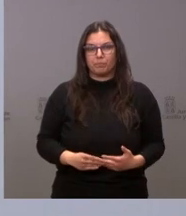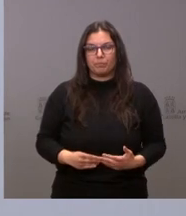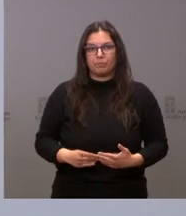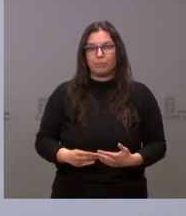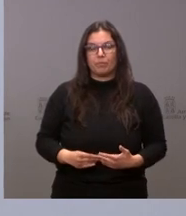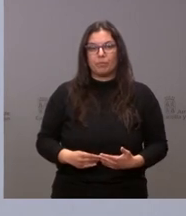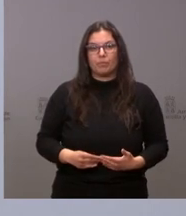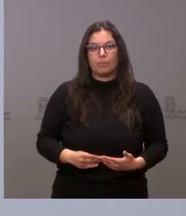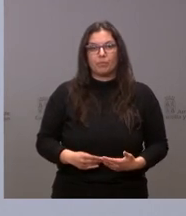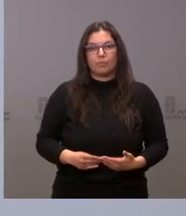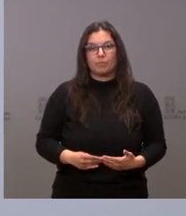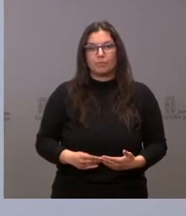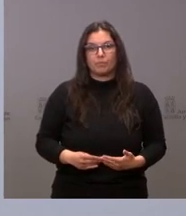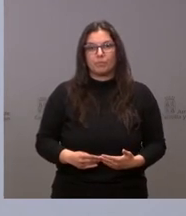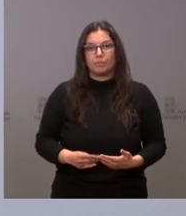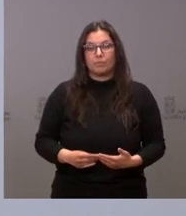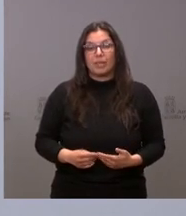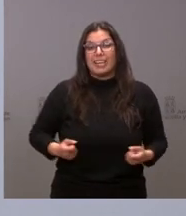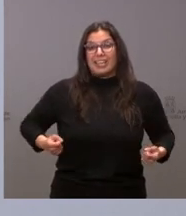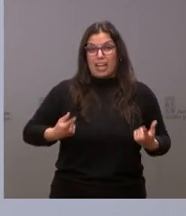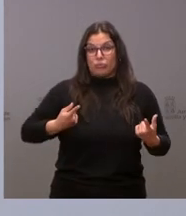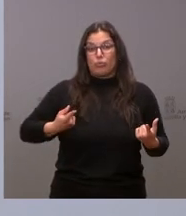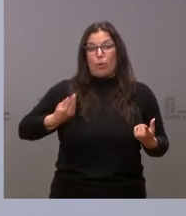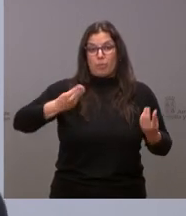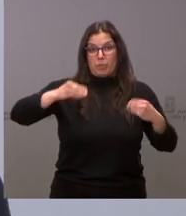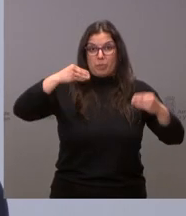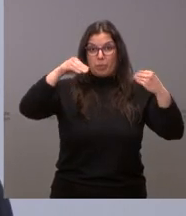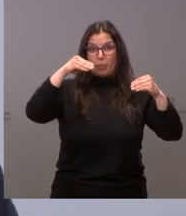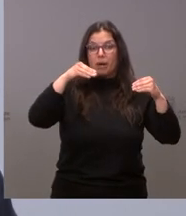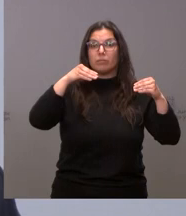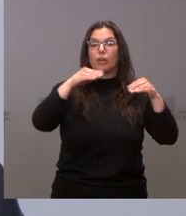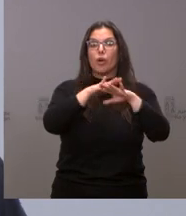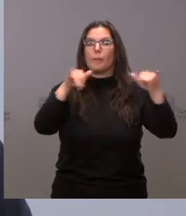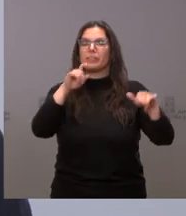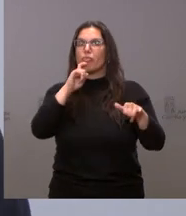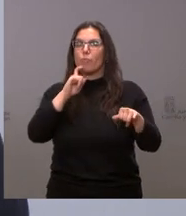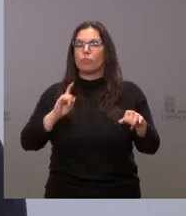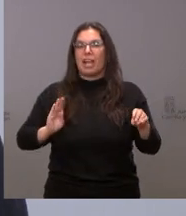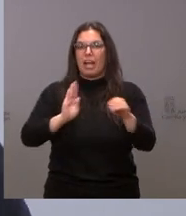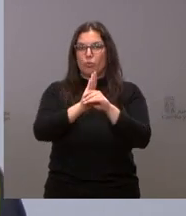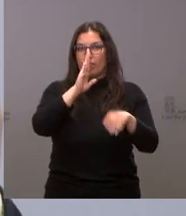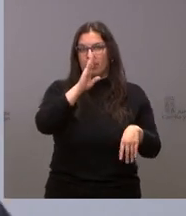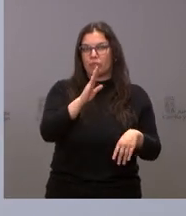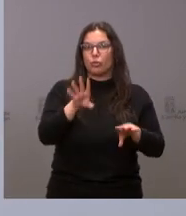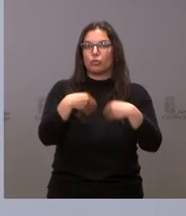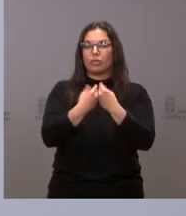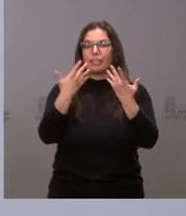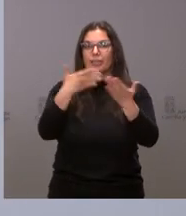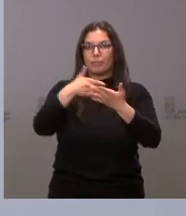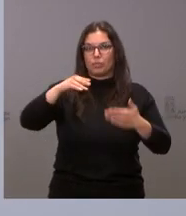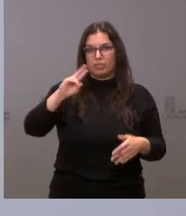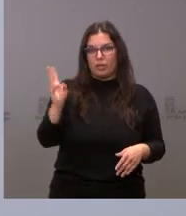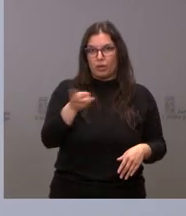paliar el incremento de los costes, son las ayudas directas, 10 millones de euros,